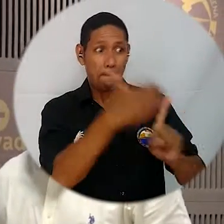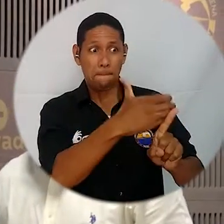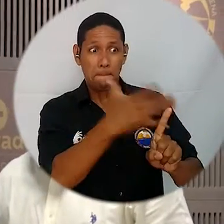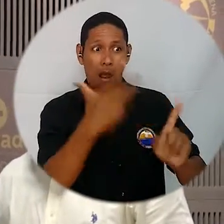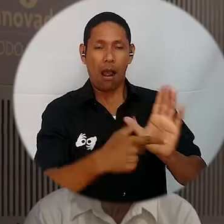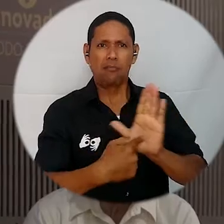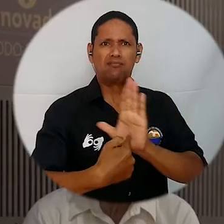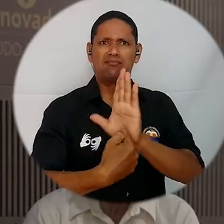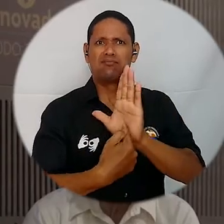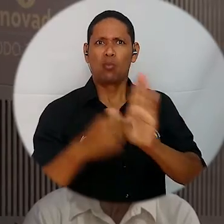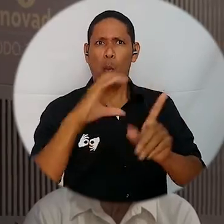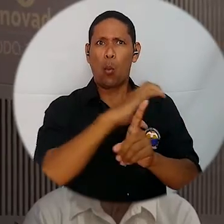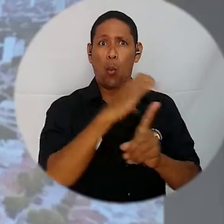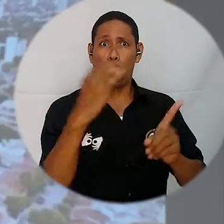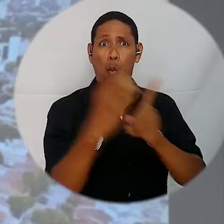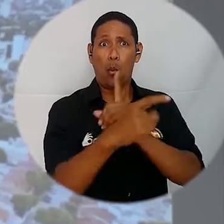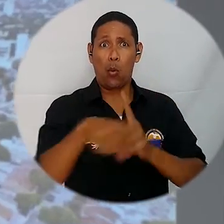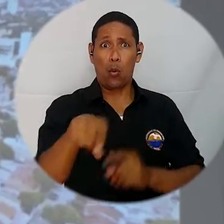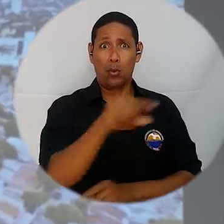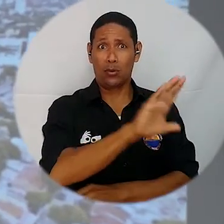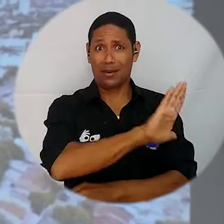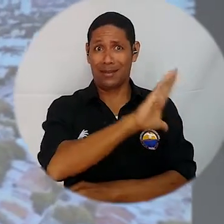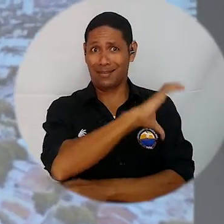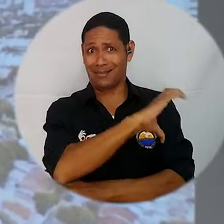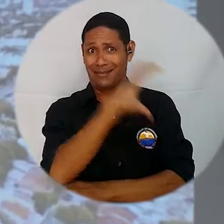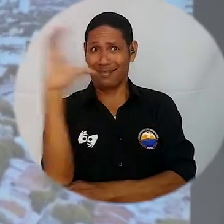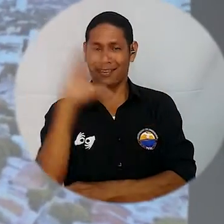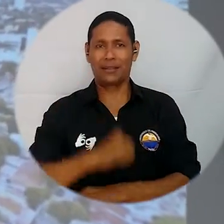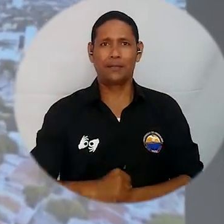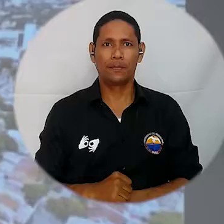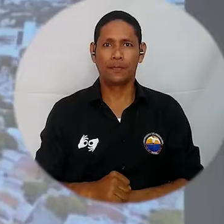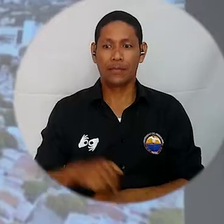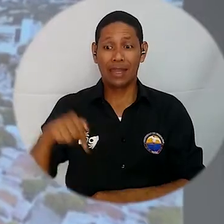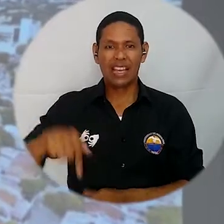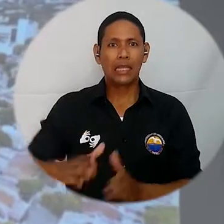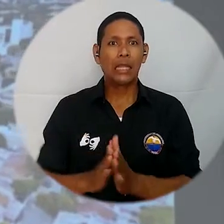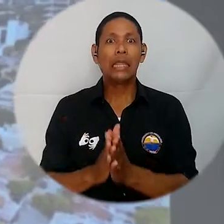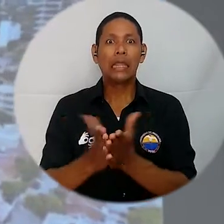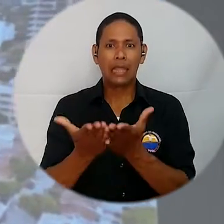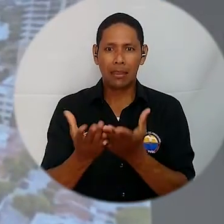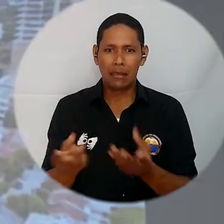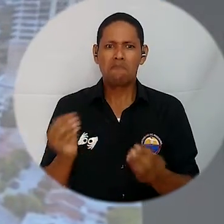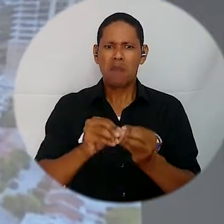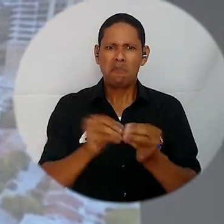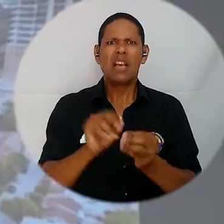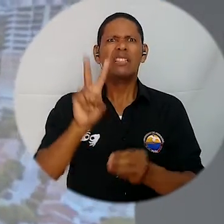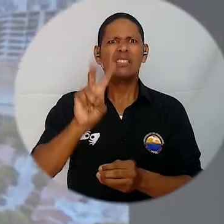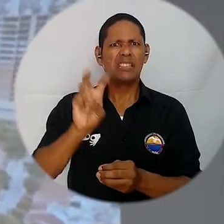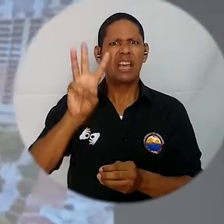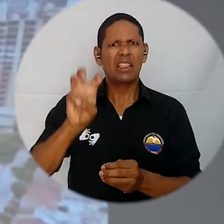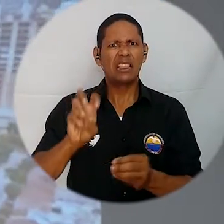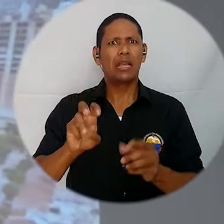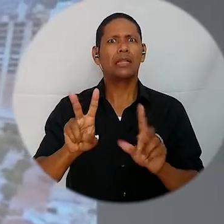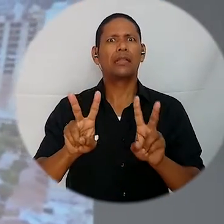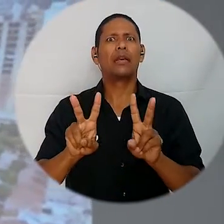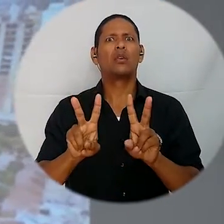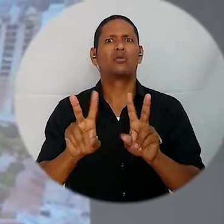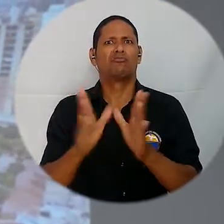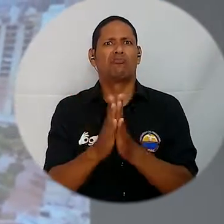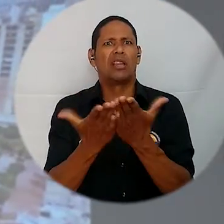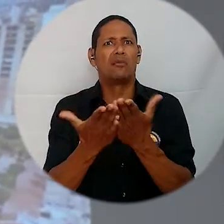región Caribe. Esta labor la venimos haciendo, con este libro hemos aportado 78 libros sobre Santa Marta,